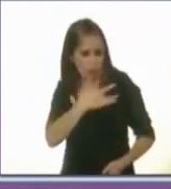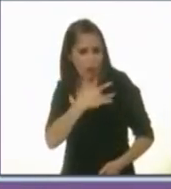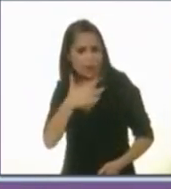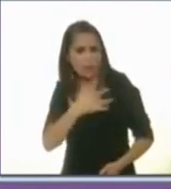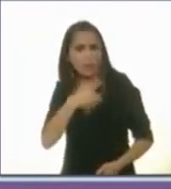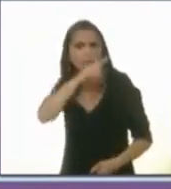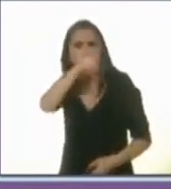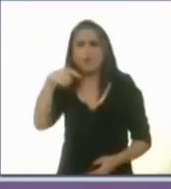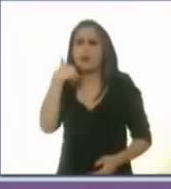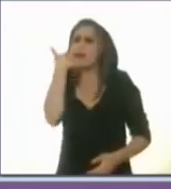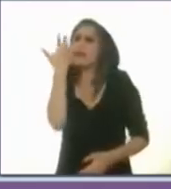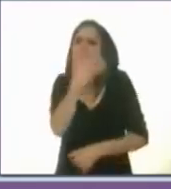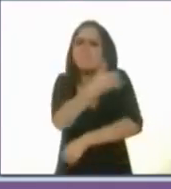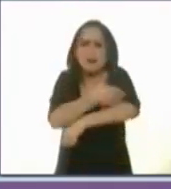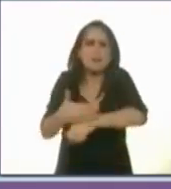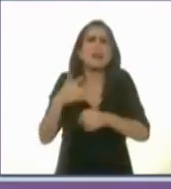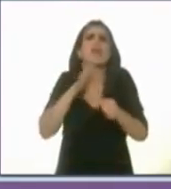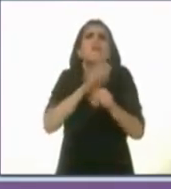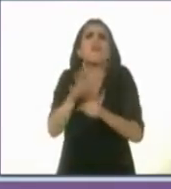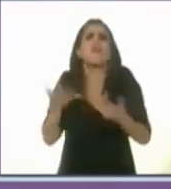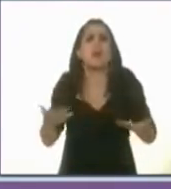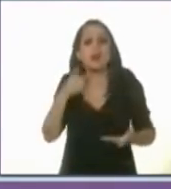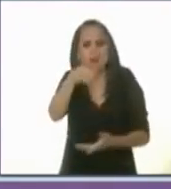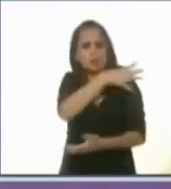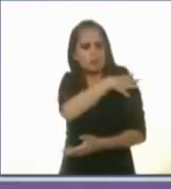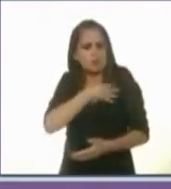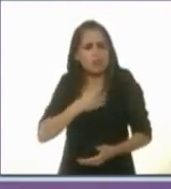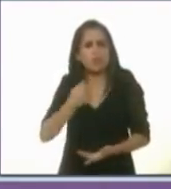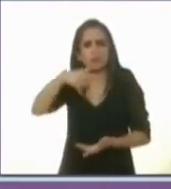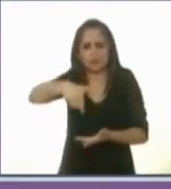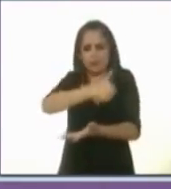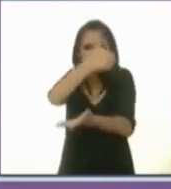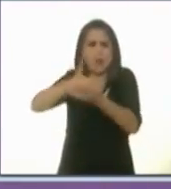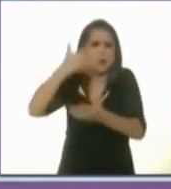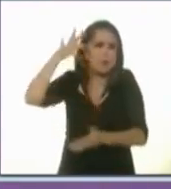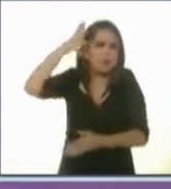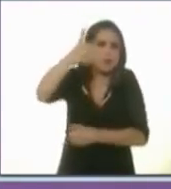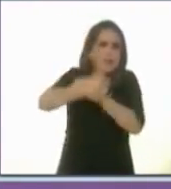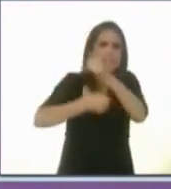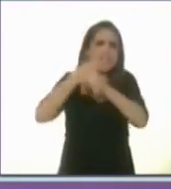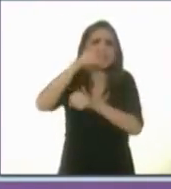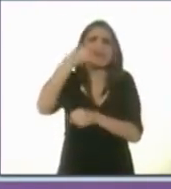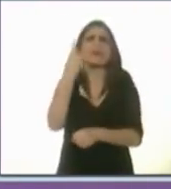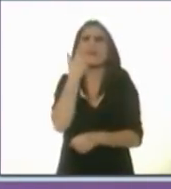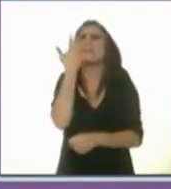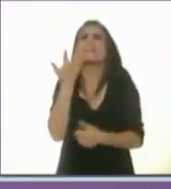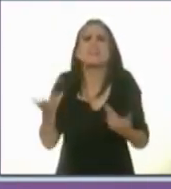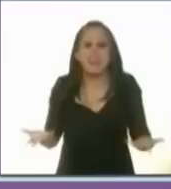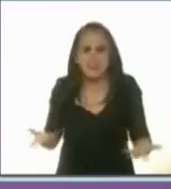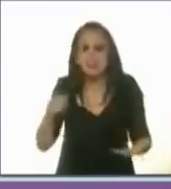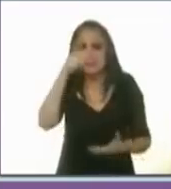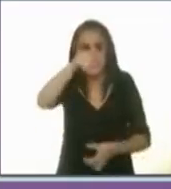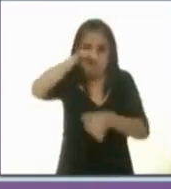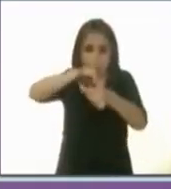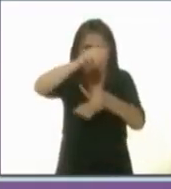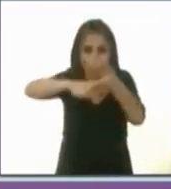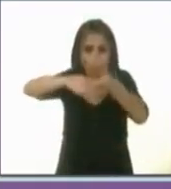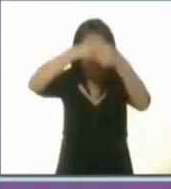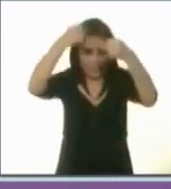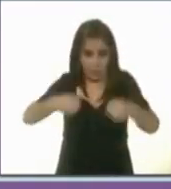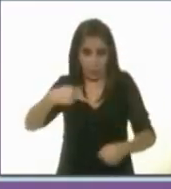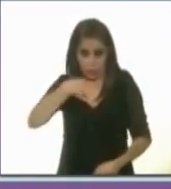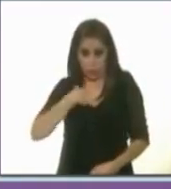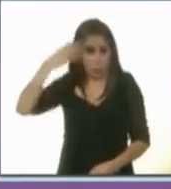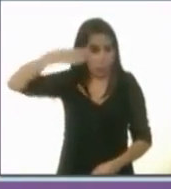familia en lo que quieres para tus hijos para tu ciudad los próximos 6 años que votes seguro de que votar por alejandra